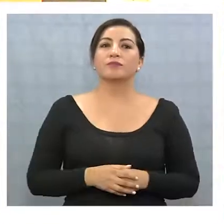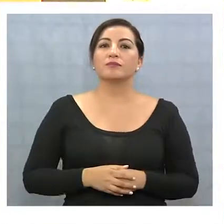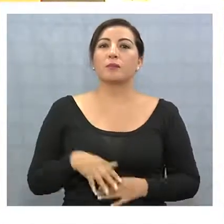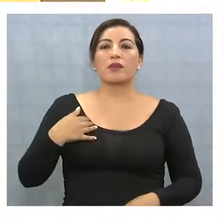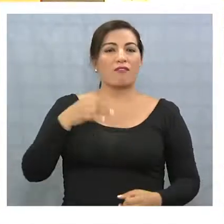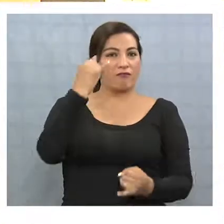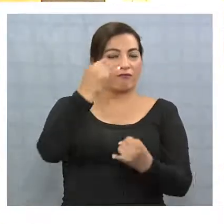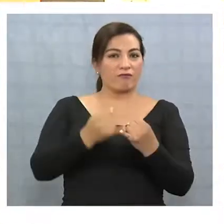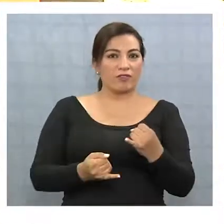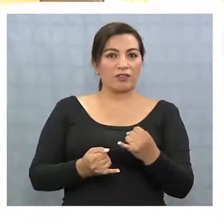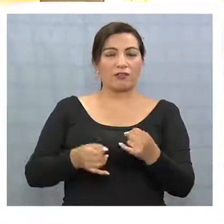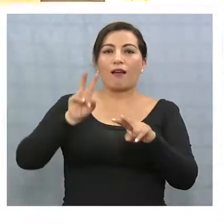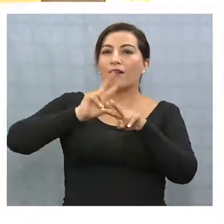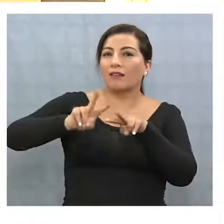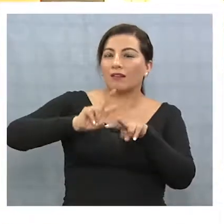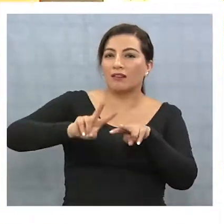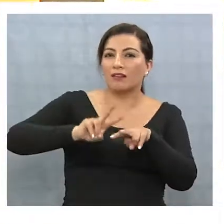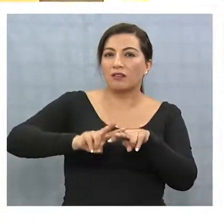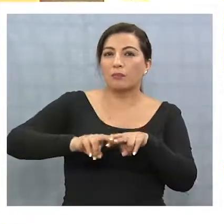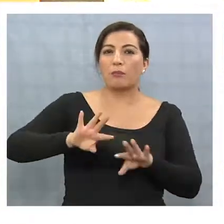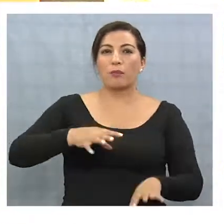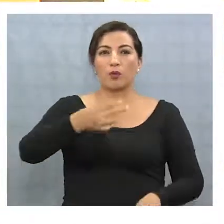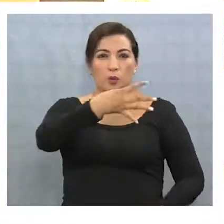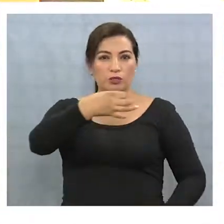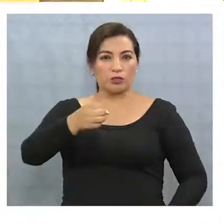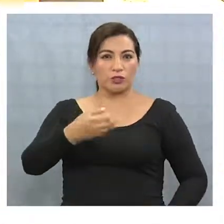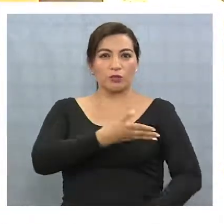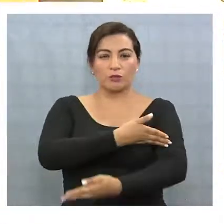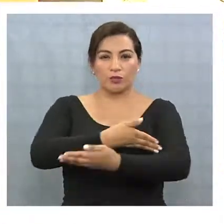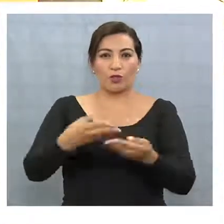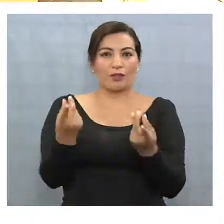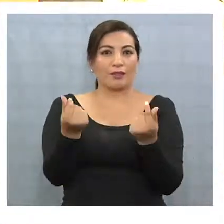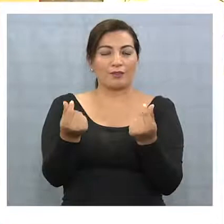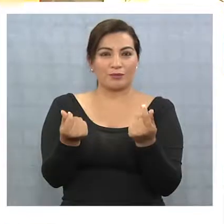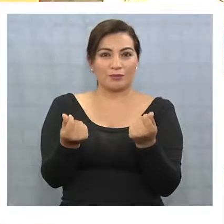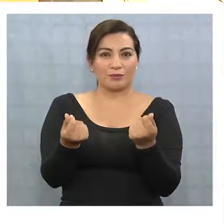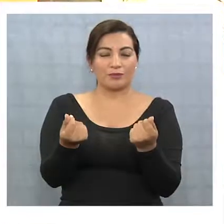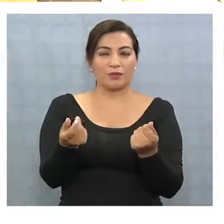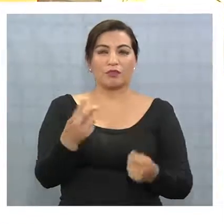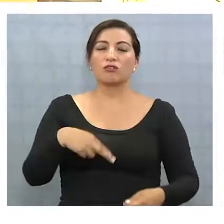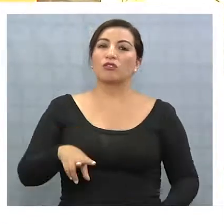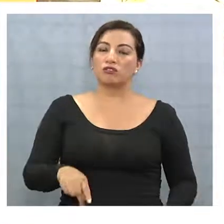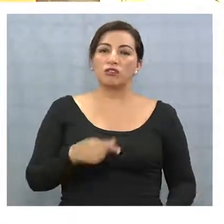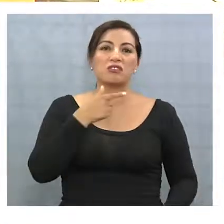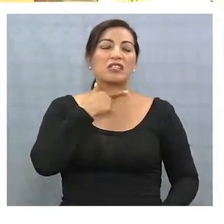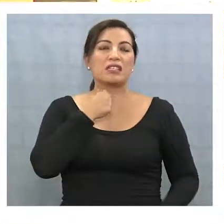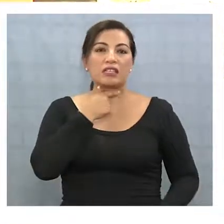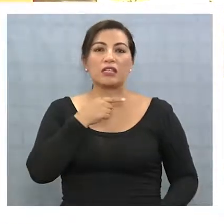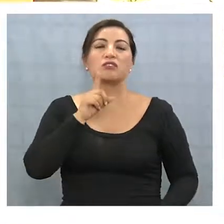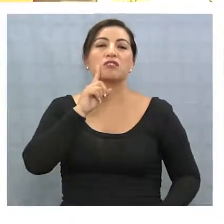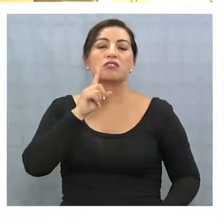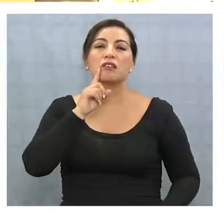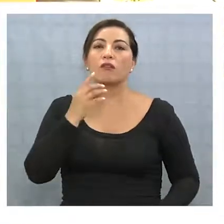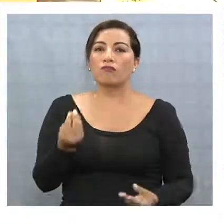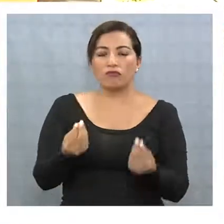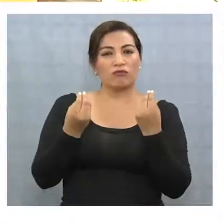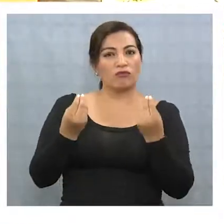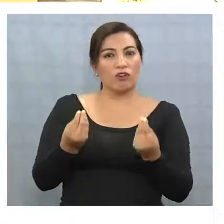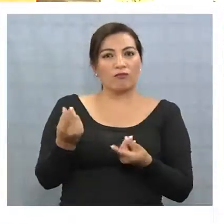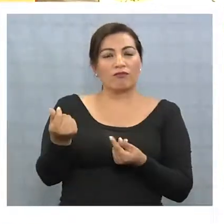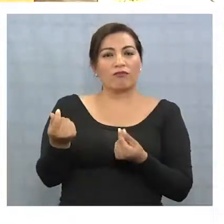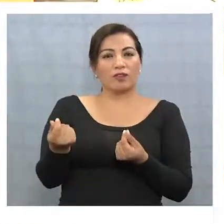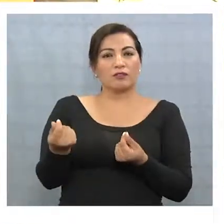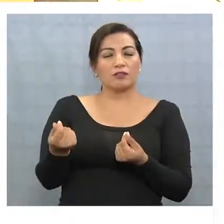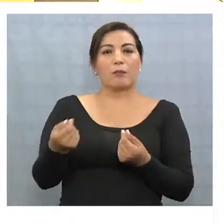etapa de la restauración de la fachada son alrededor de 400 millones de pesos, esperamos contar con ofertas que ojalá vengan por menos o